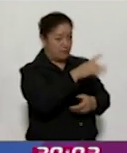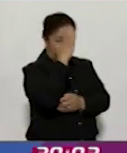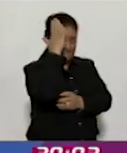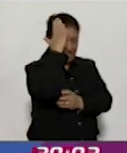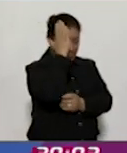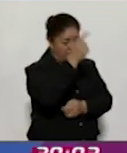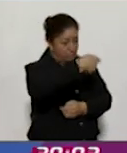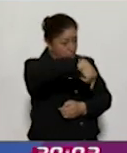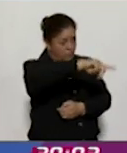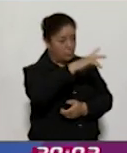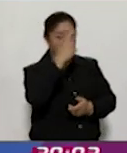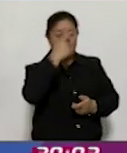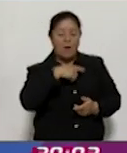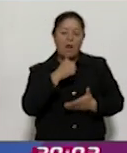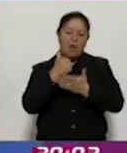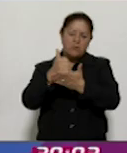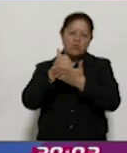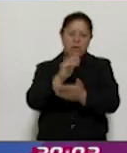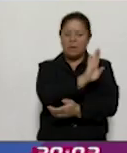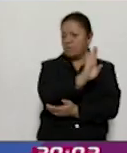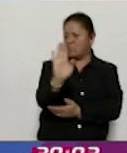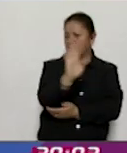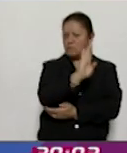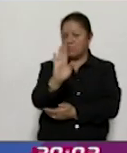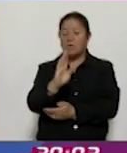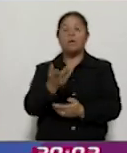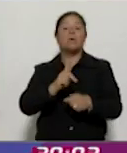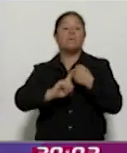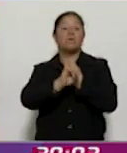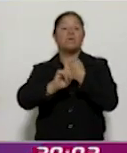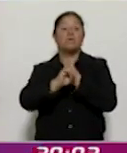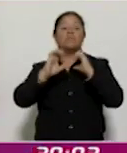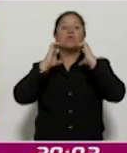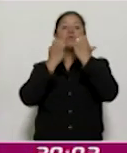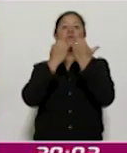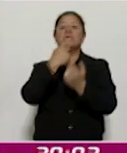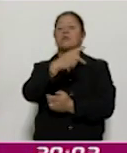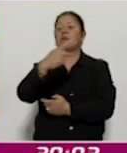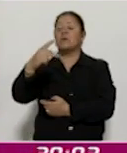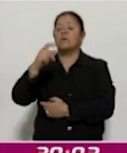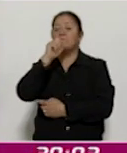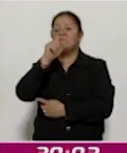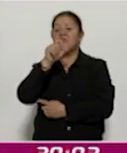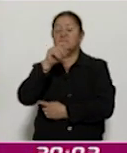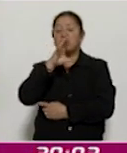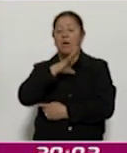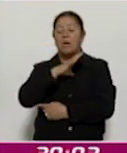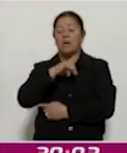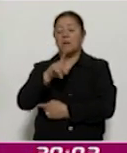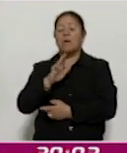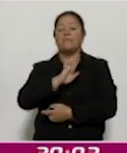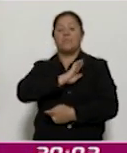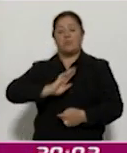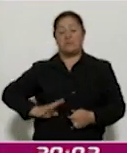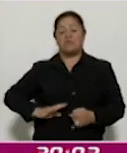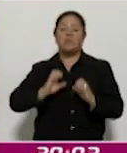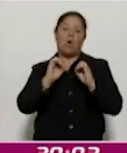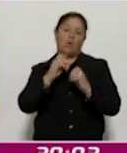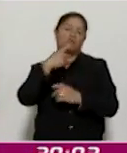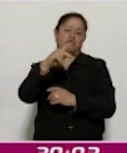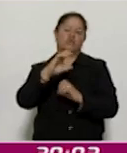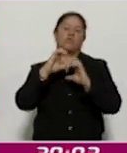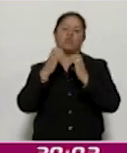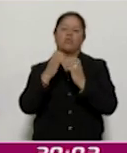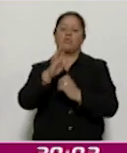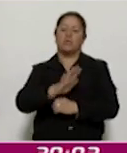solucionar el problema que acontezca tanto en su comunidad, en su municipio o en su colonia. Agradecemos su